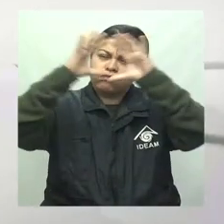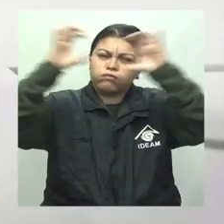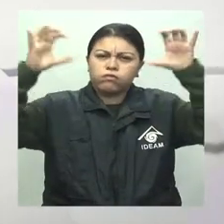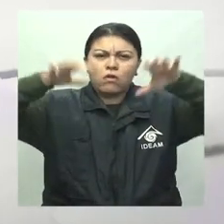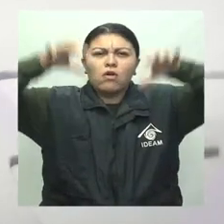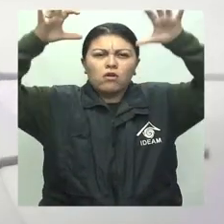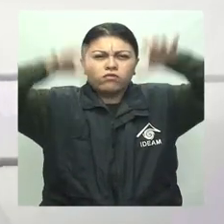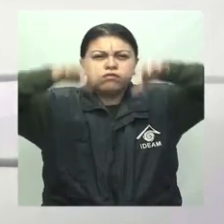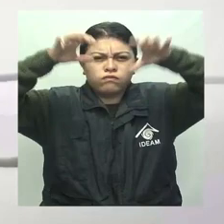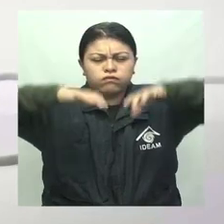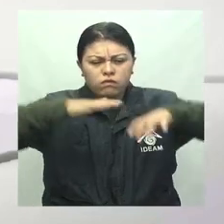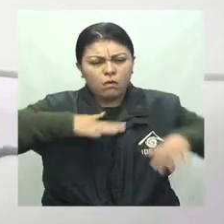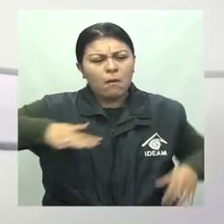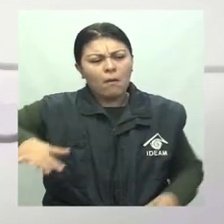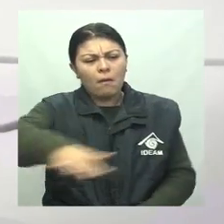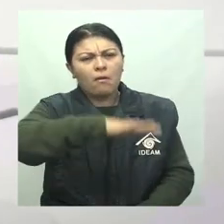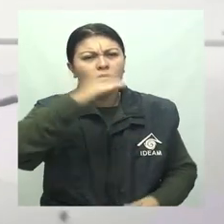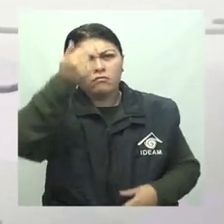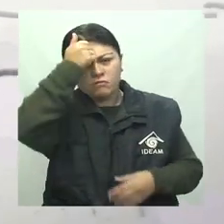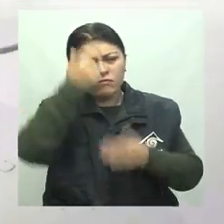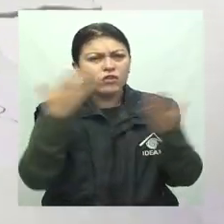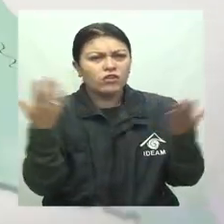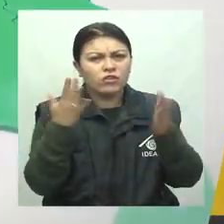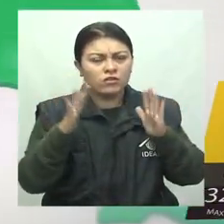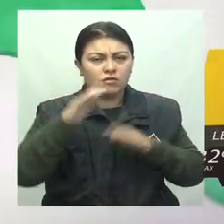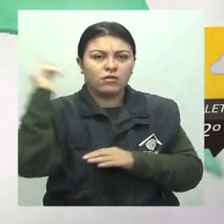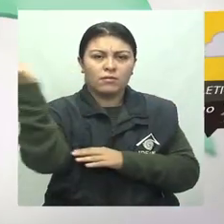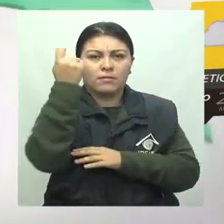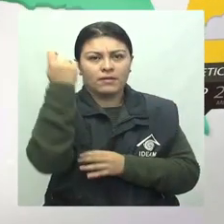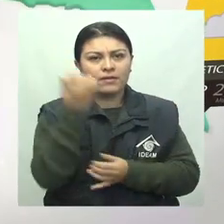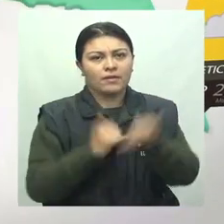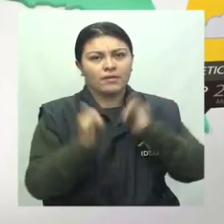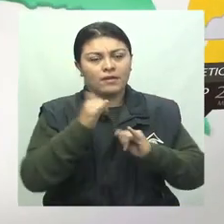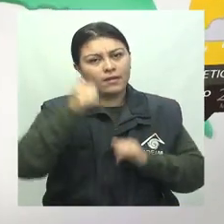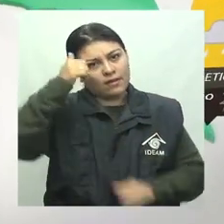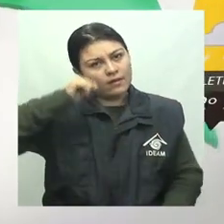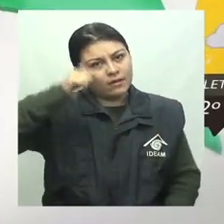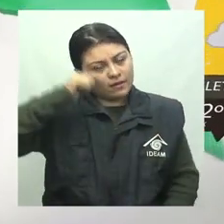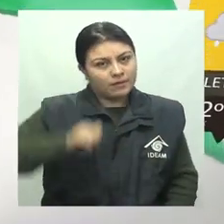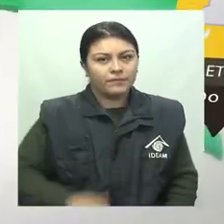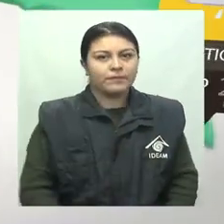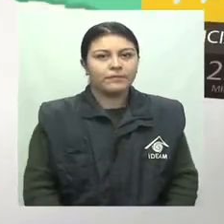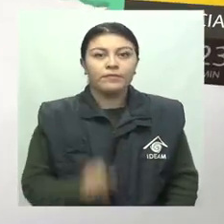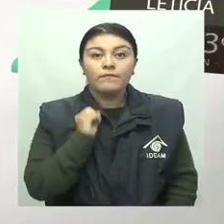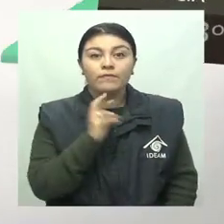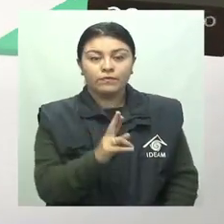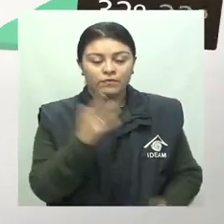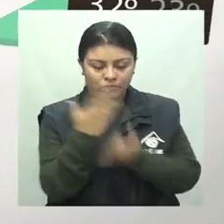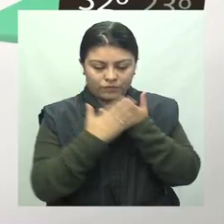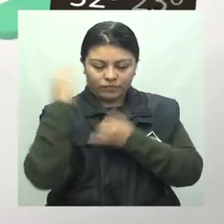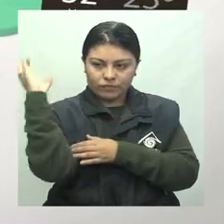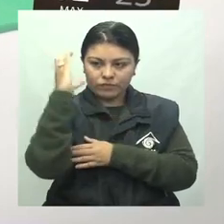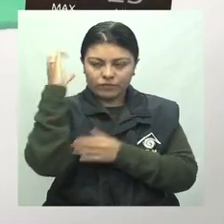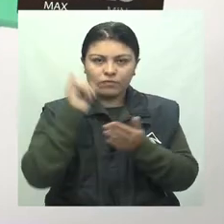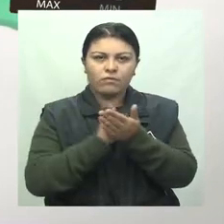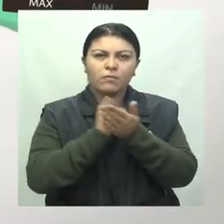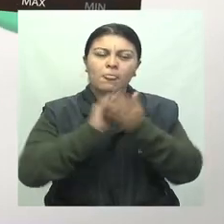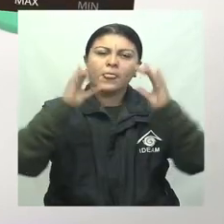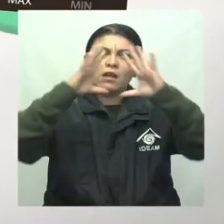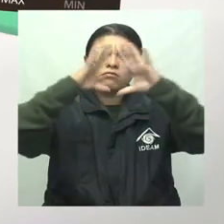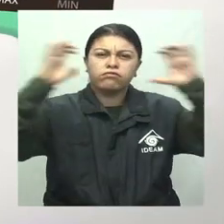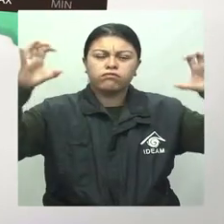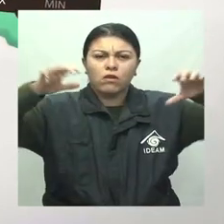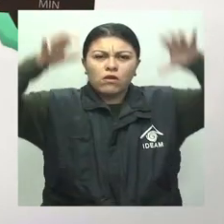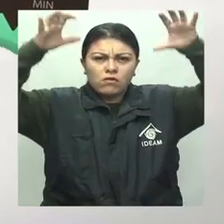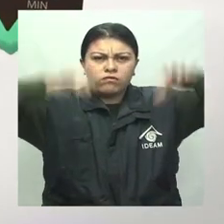región, principalmente en el Meta, el Casanare y el Arauca. Hacia el sur del país el paisaje estará nublado con lluvias ligeras